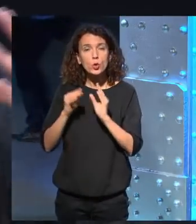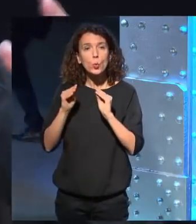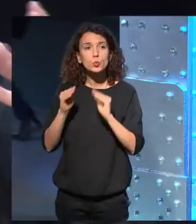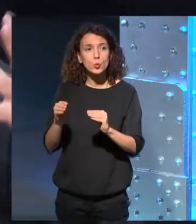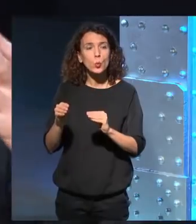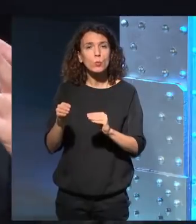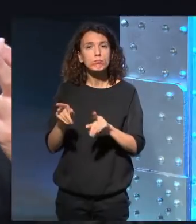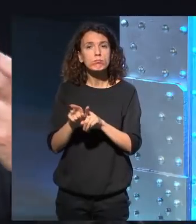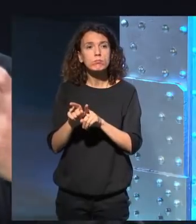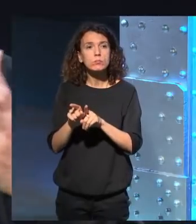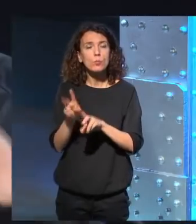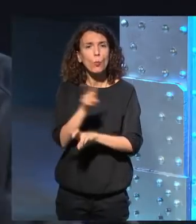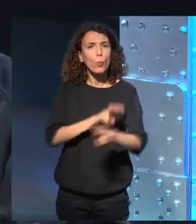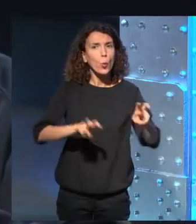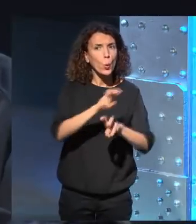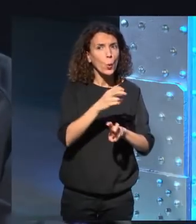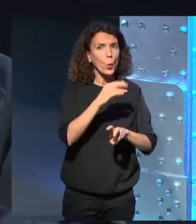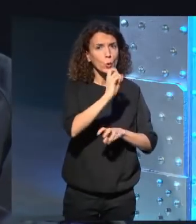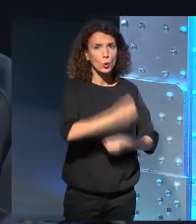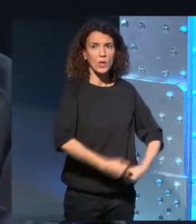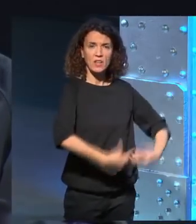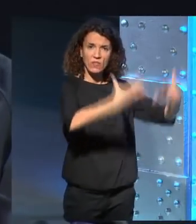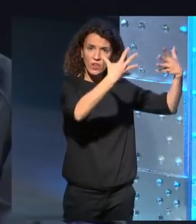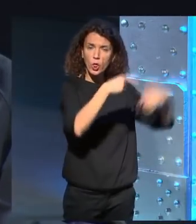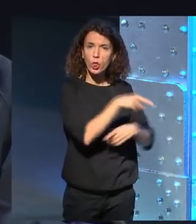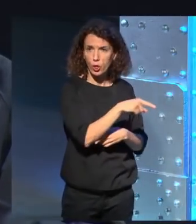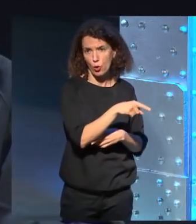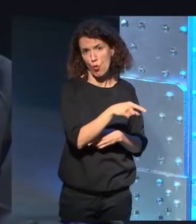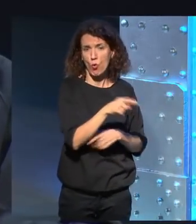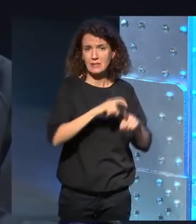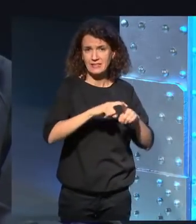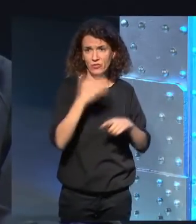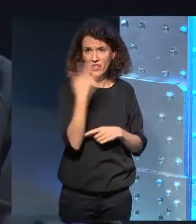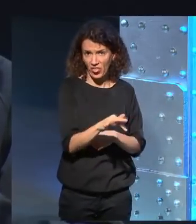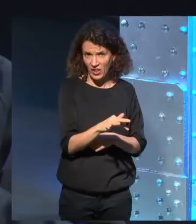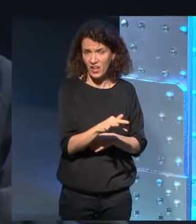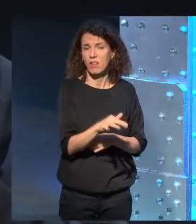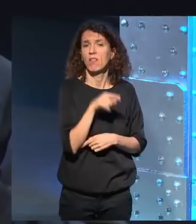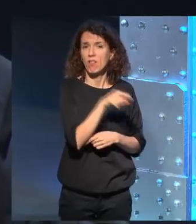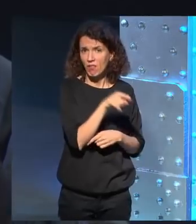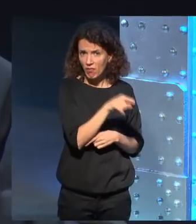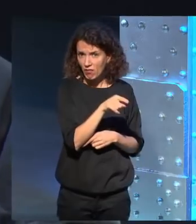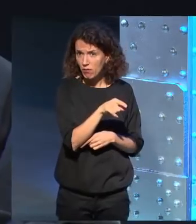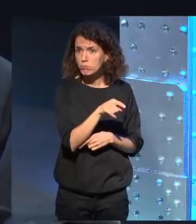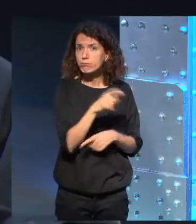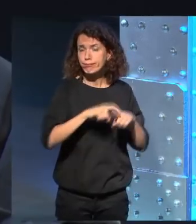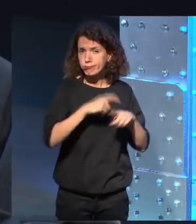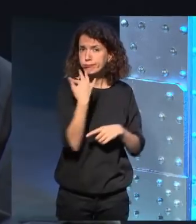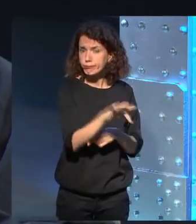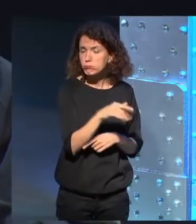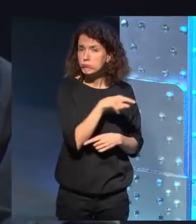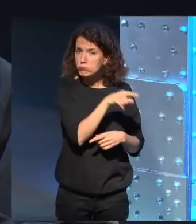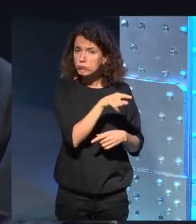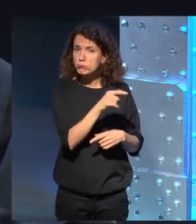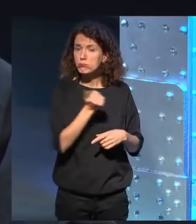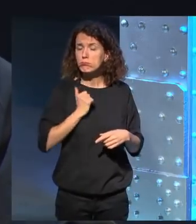un dibujo de un edificio de tipo francés Beaux-Arts como era lo común